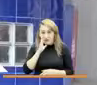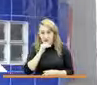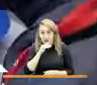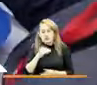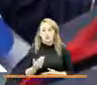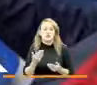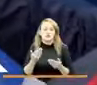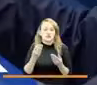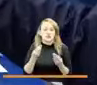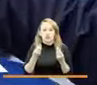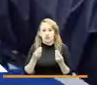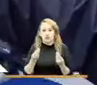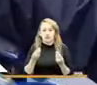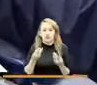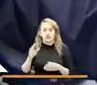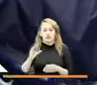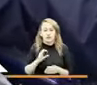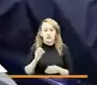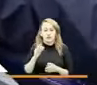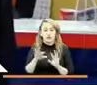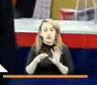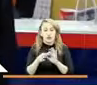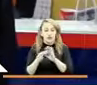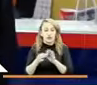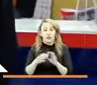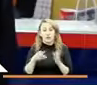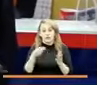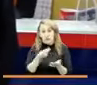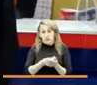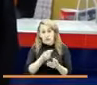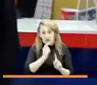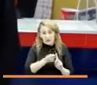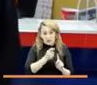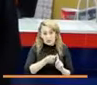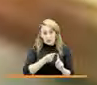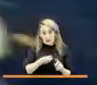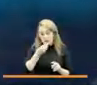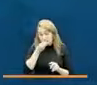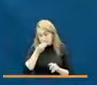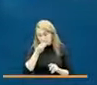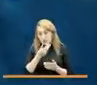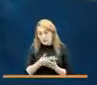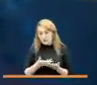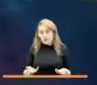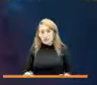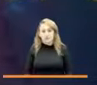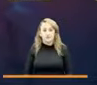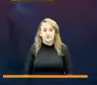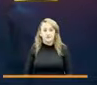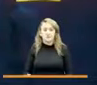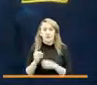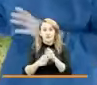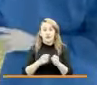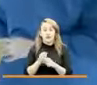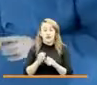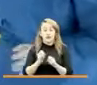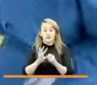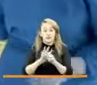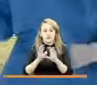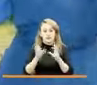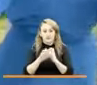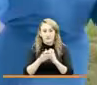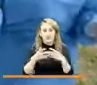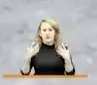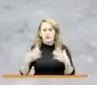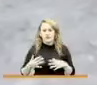muchísimo. Obviamente para mis gastos, para yo he de pagar una rienda y para mi sostenimiento en la alimentación. El año de la pandemia, el año en